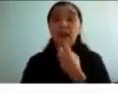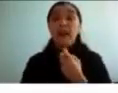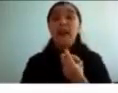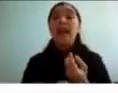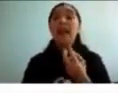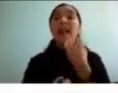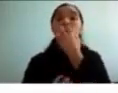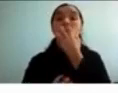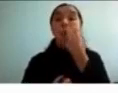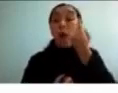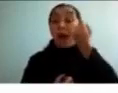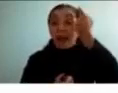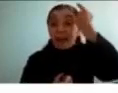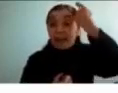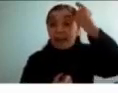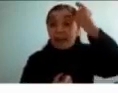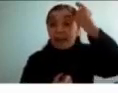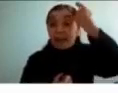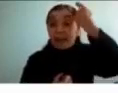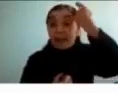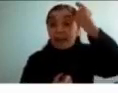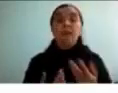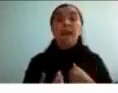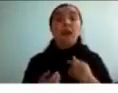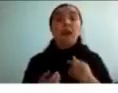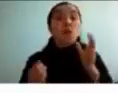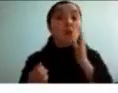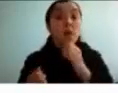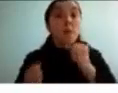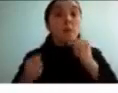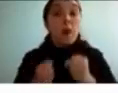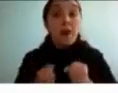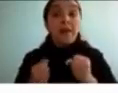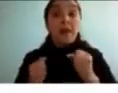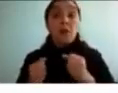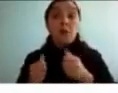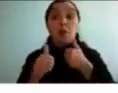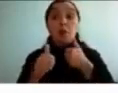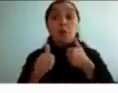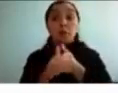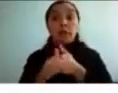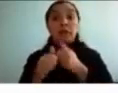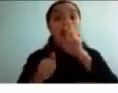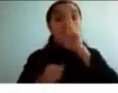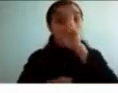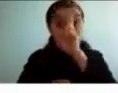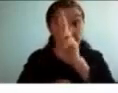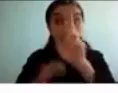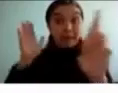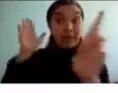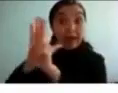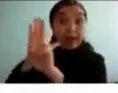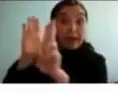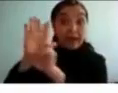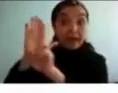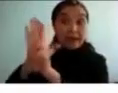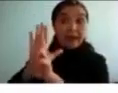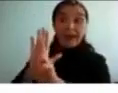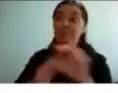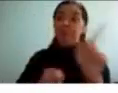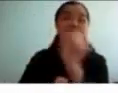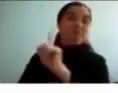desarrollada su capacidad para seguir las reglas y hablarse a sí mismos presentar problemas para poner el lenguaje al servicio del autocontrol